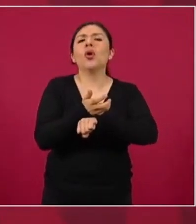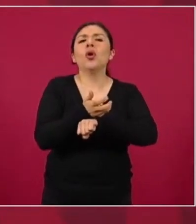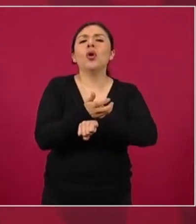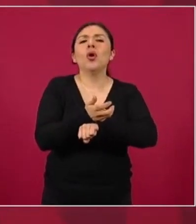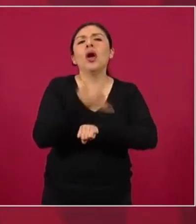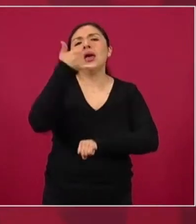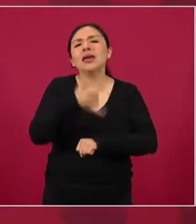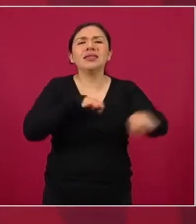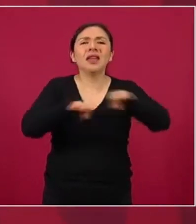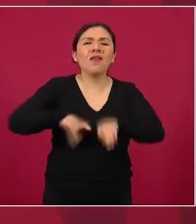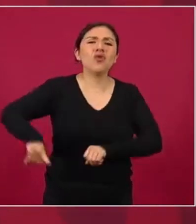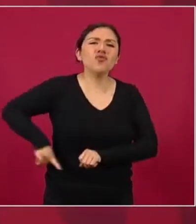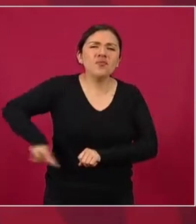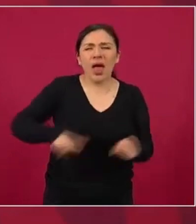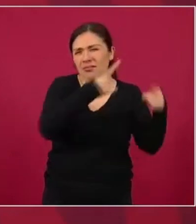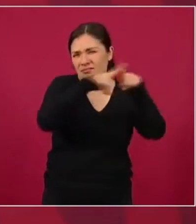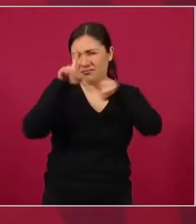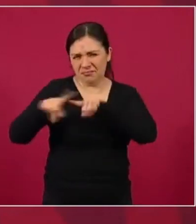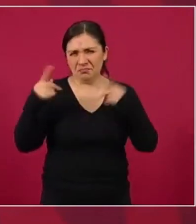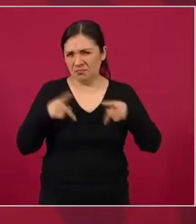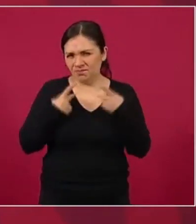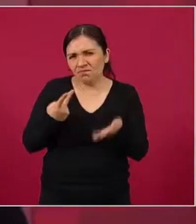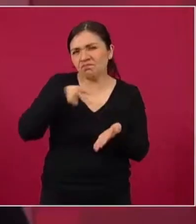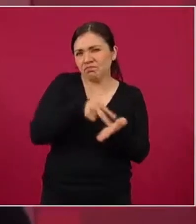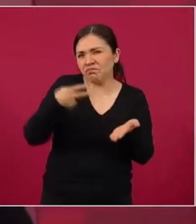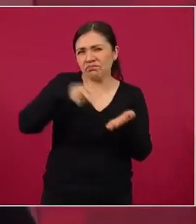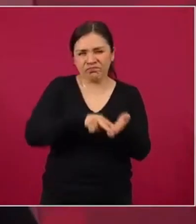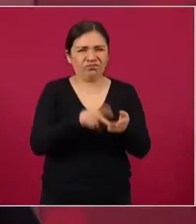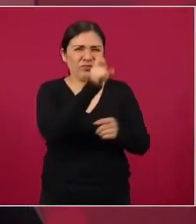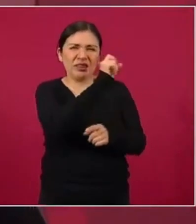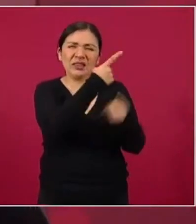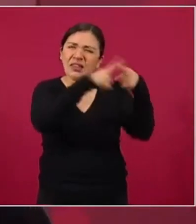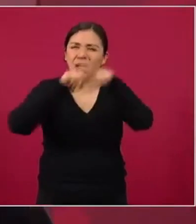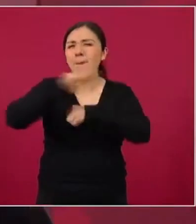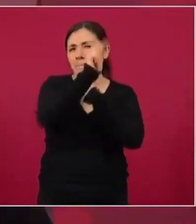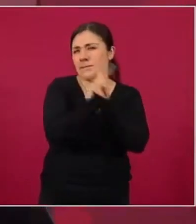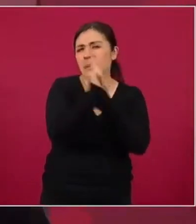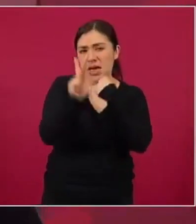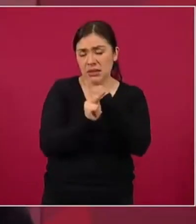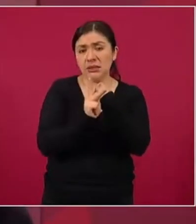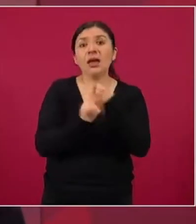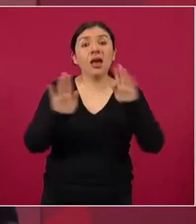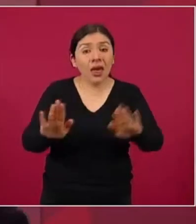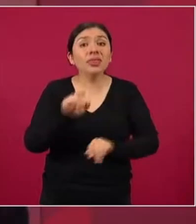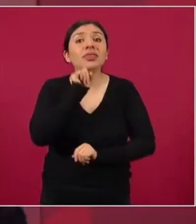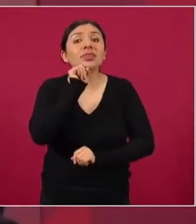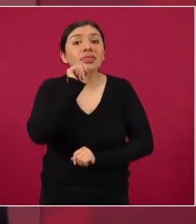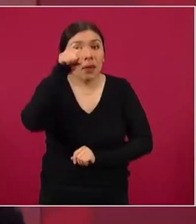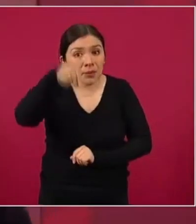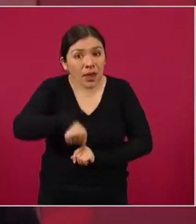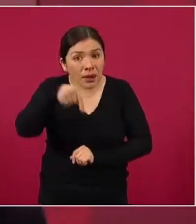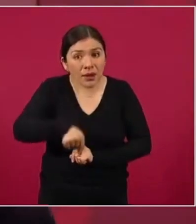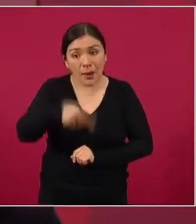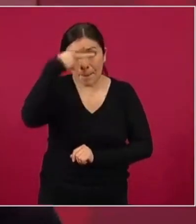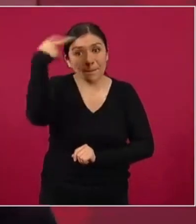servidores públicos o funcionarios de Estados Unidos y de otros países, sino también a nuestros